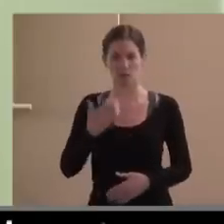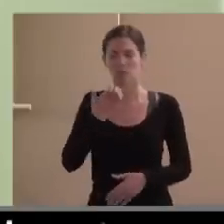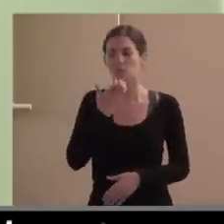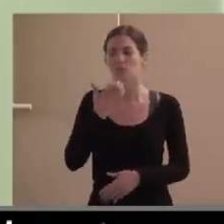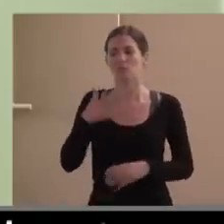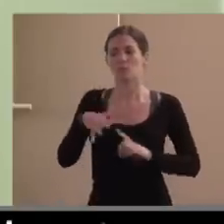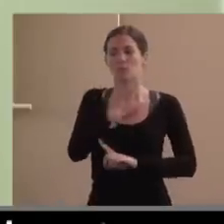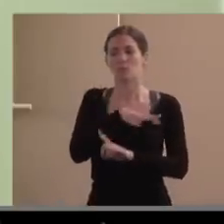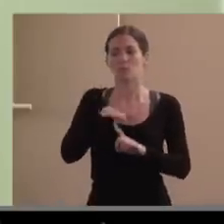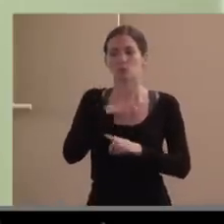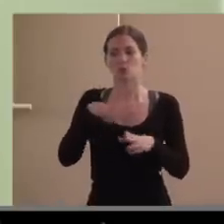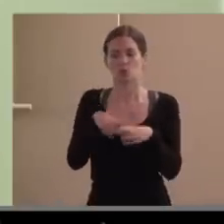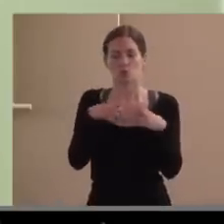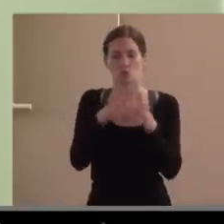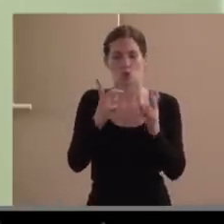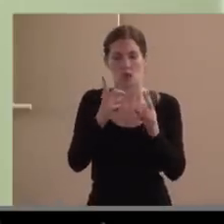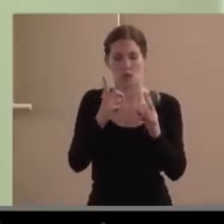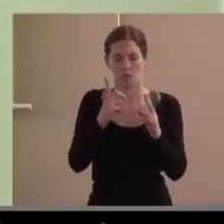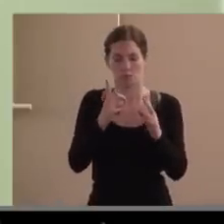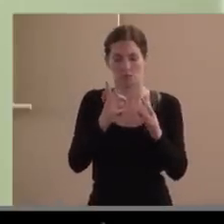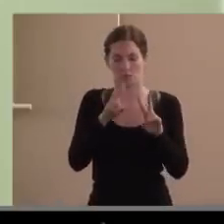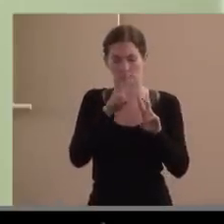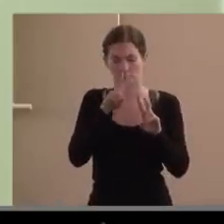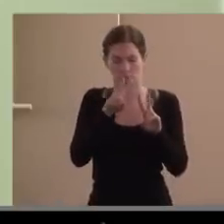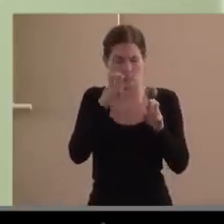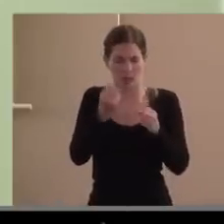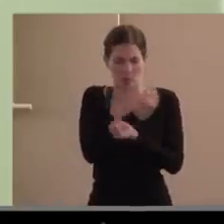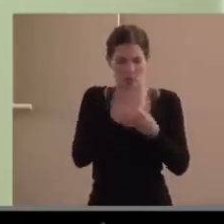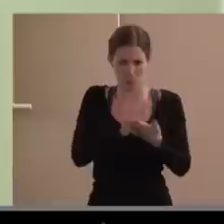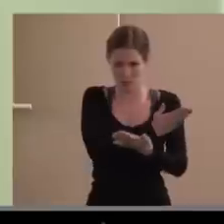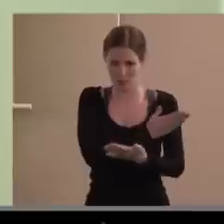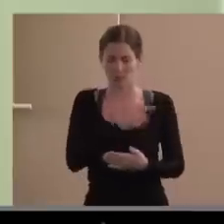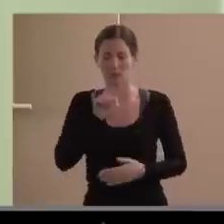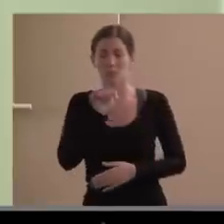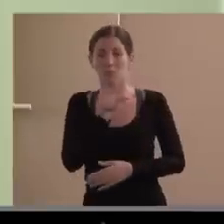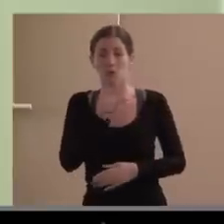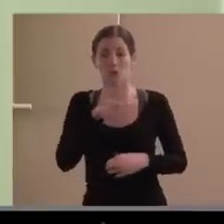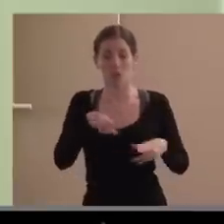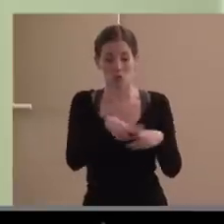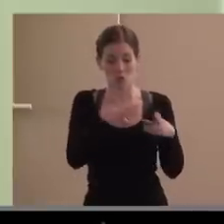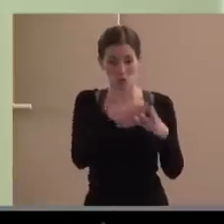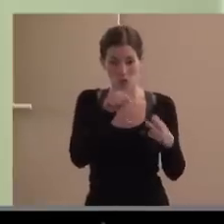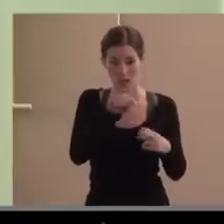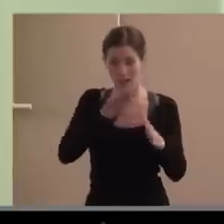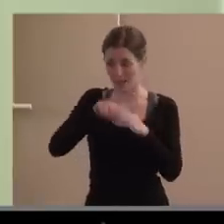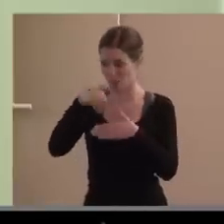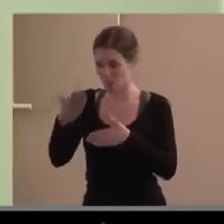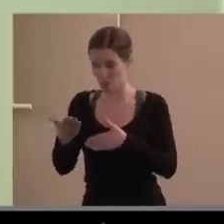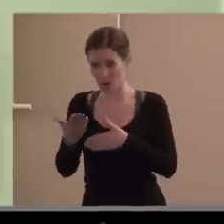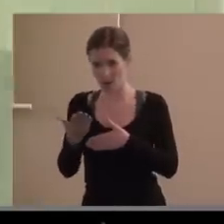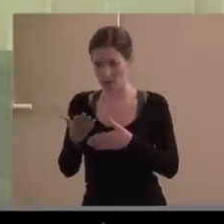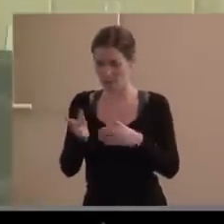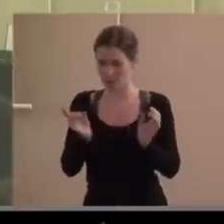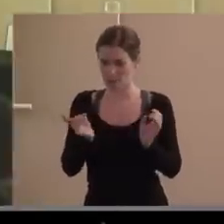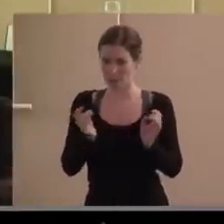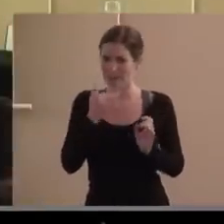se producen y casi se repiten los mismos parámetros de conducta que fuera de lo social no creo que estemos